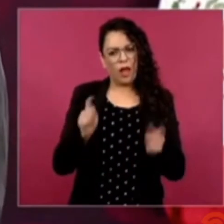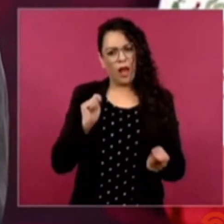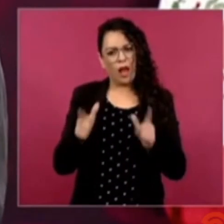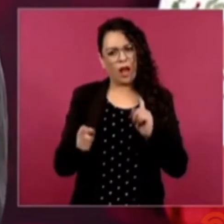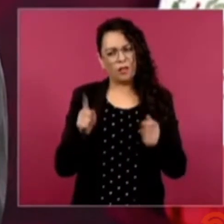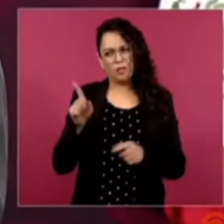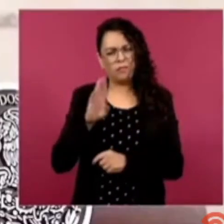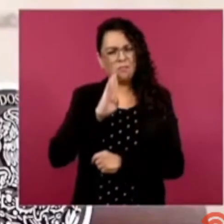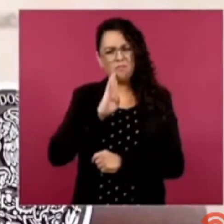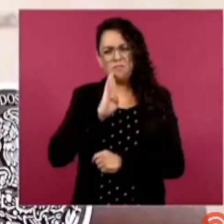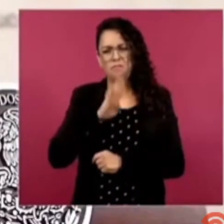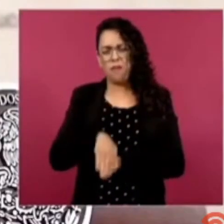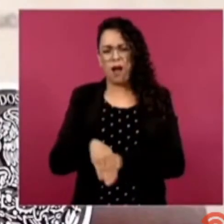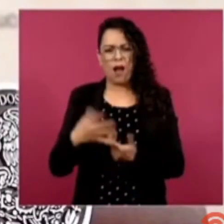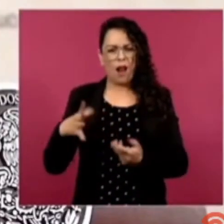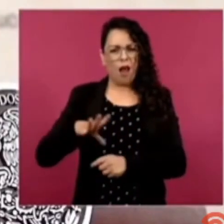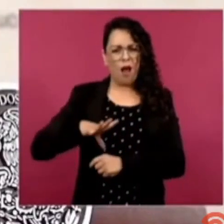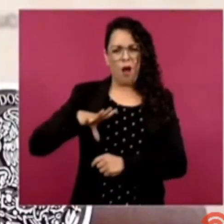y además inhumano.